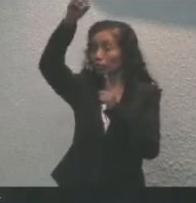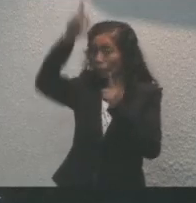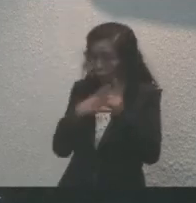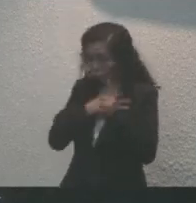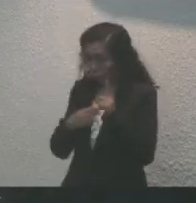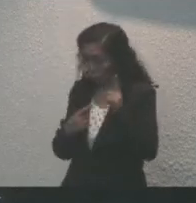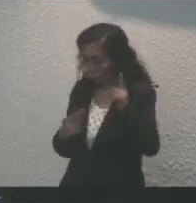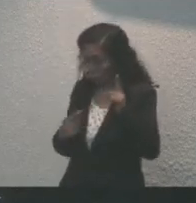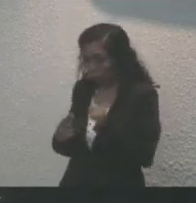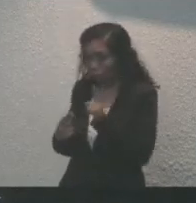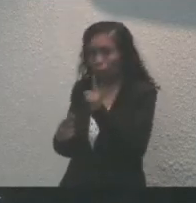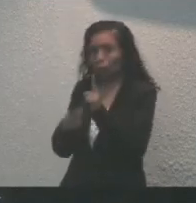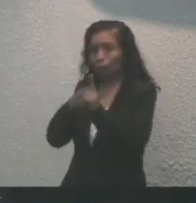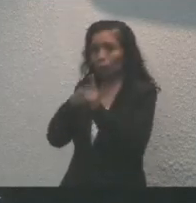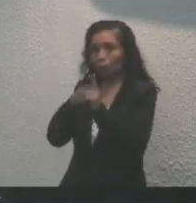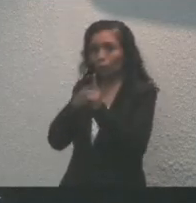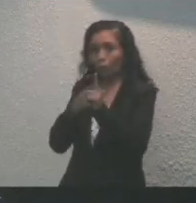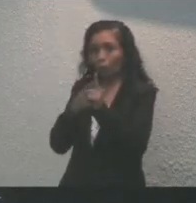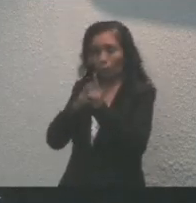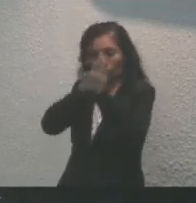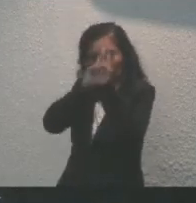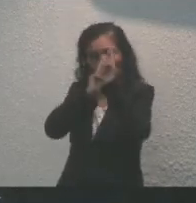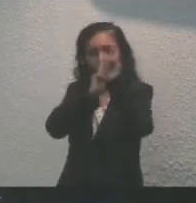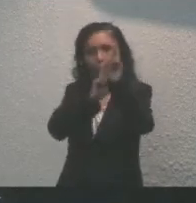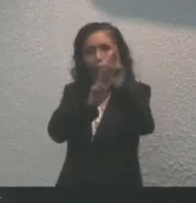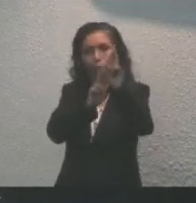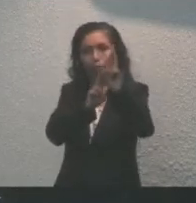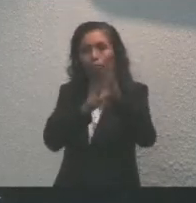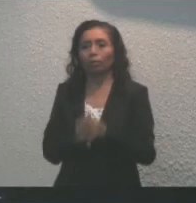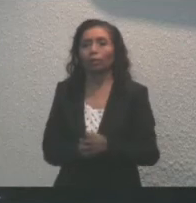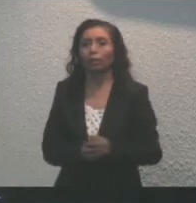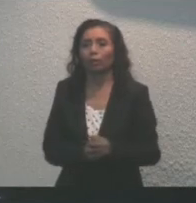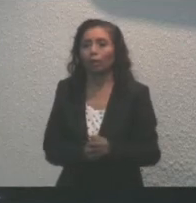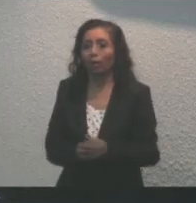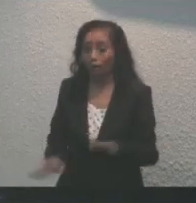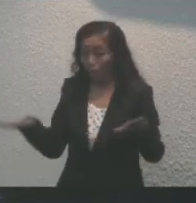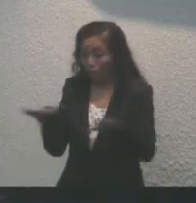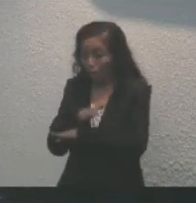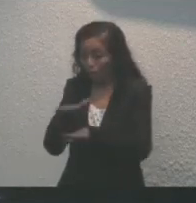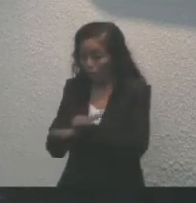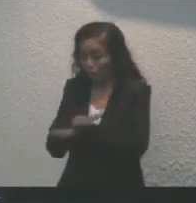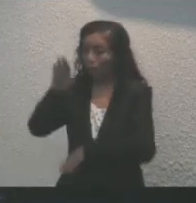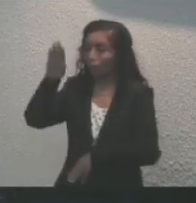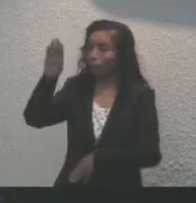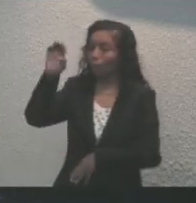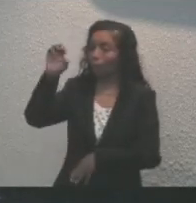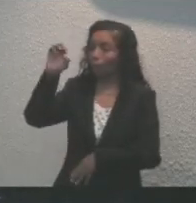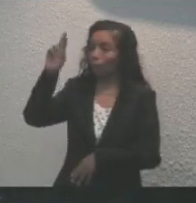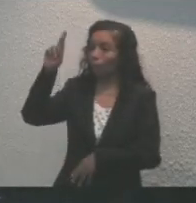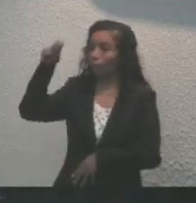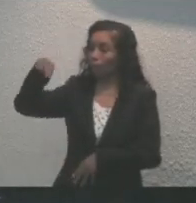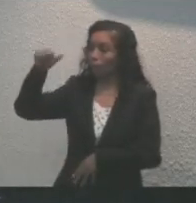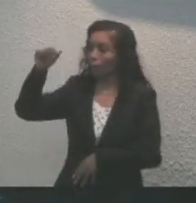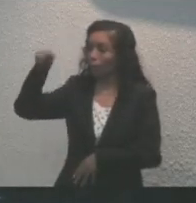hijos le dio el suficiente prestigio para ordenar la destitución de Bernardino can general